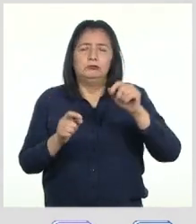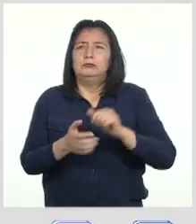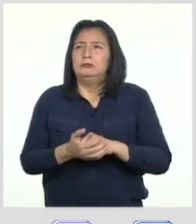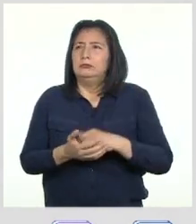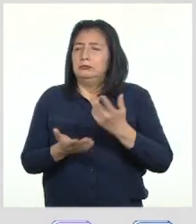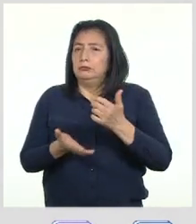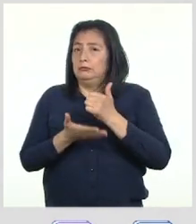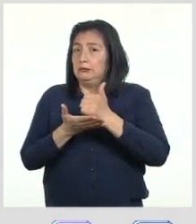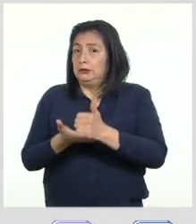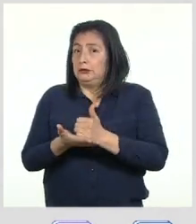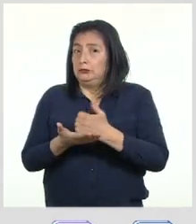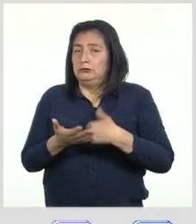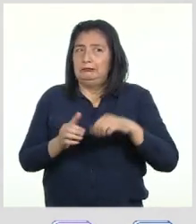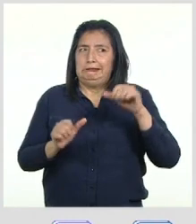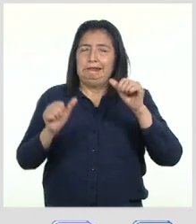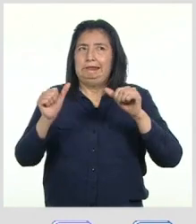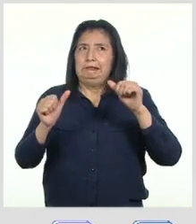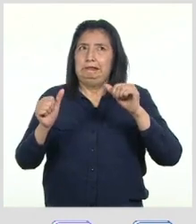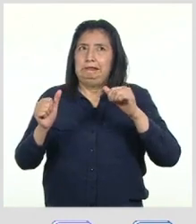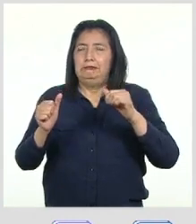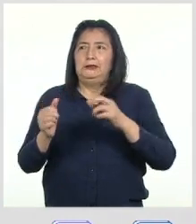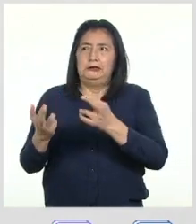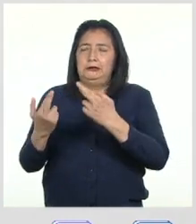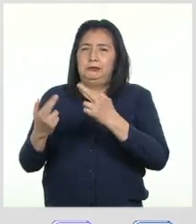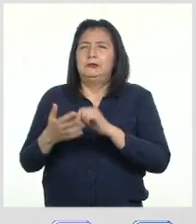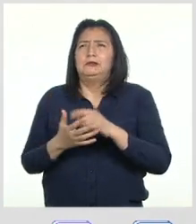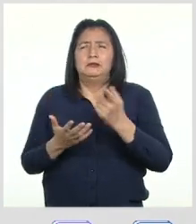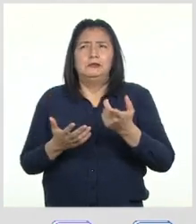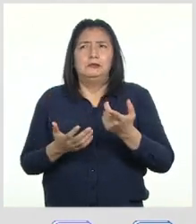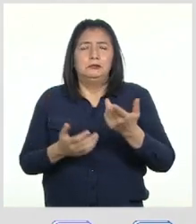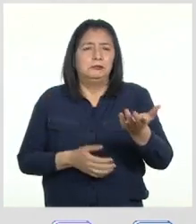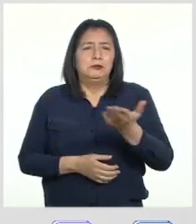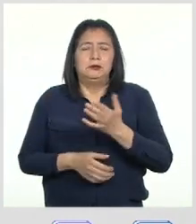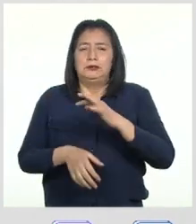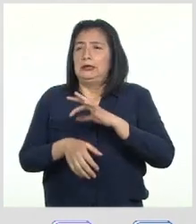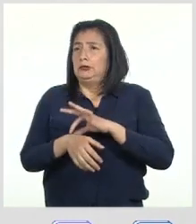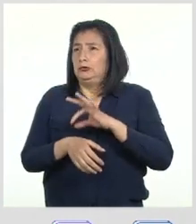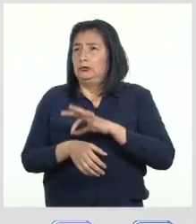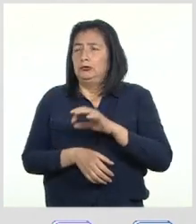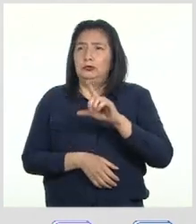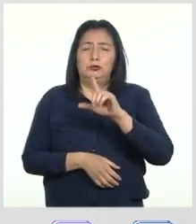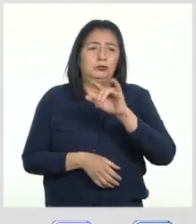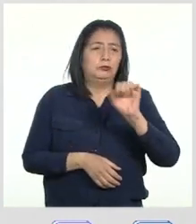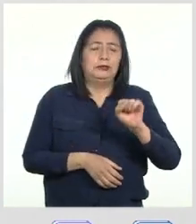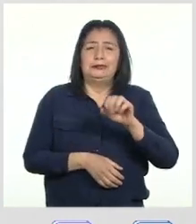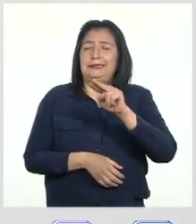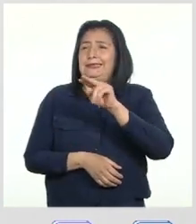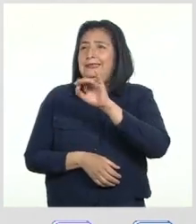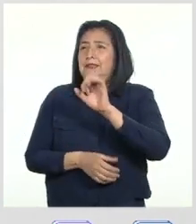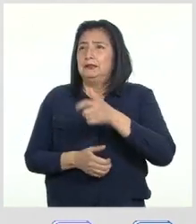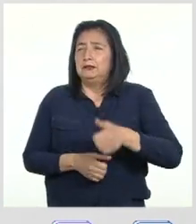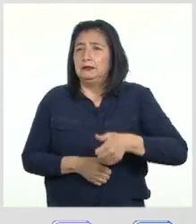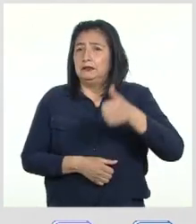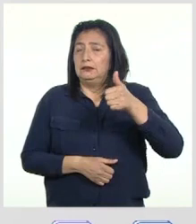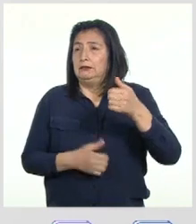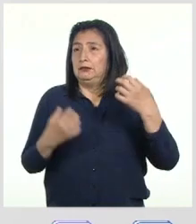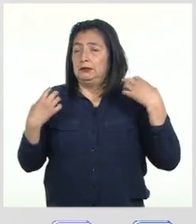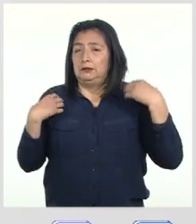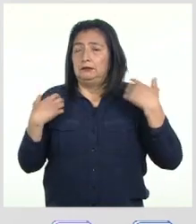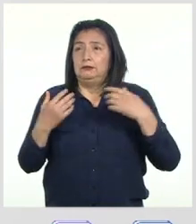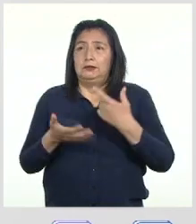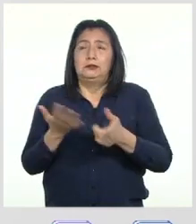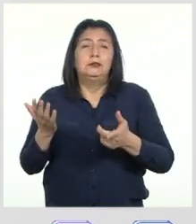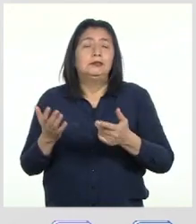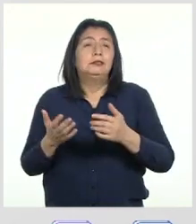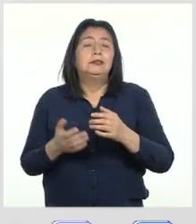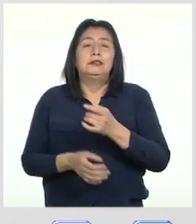para ayudarnos a absorber las dudas que tenemos Hemos invitado al Dr. Luis Neira de la Rosa Jefe del Departamento Académico